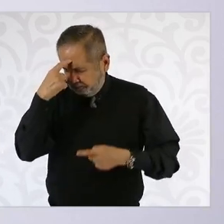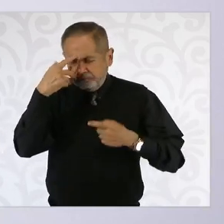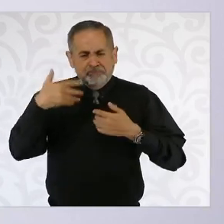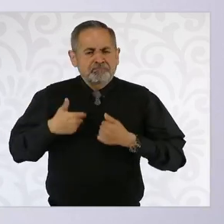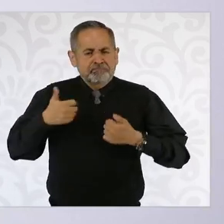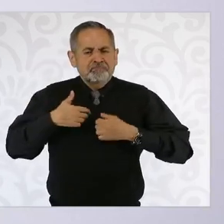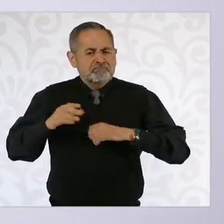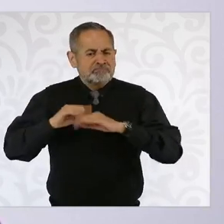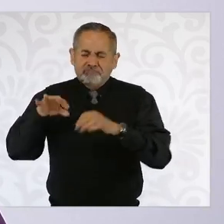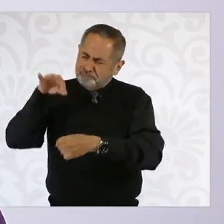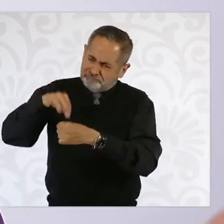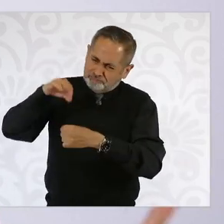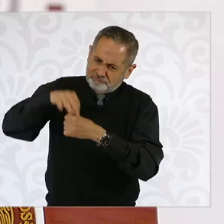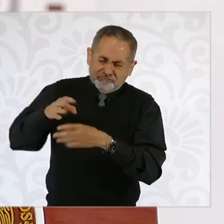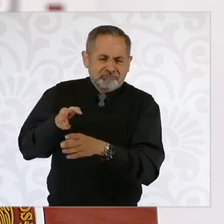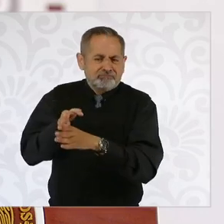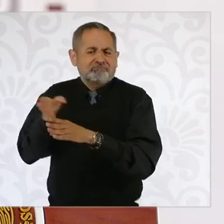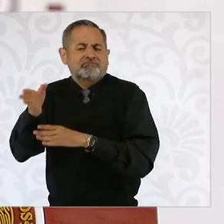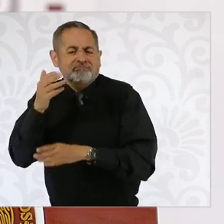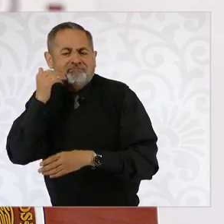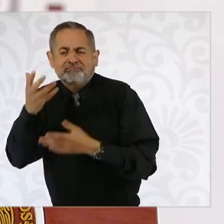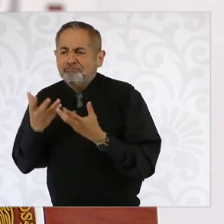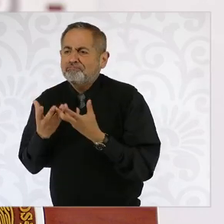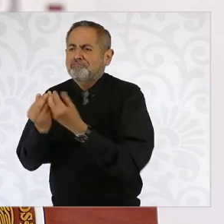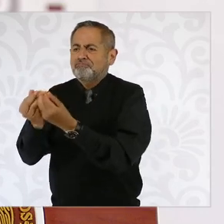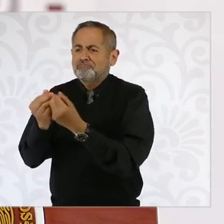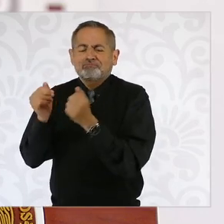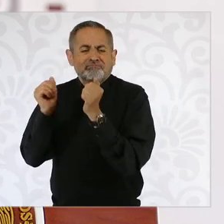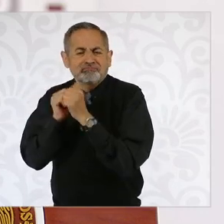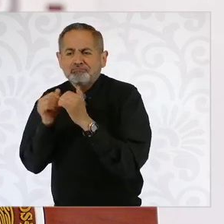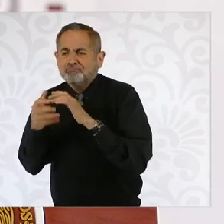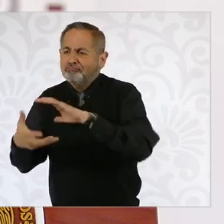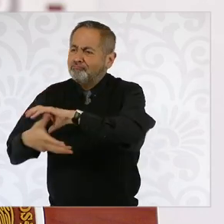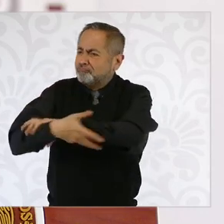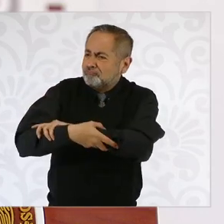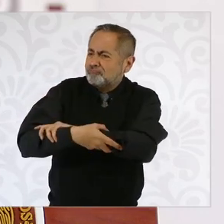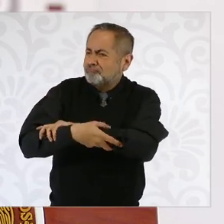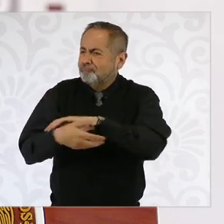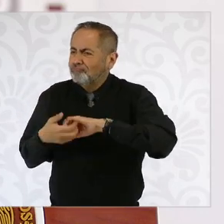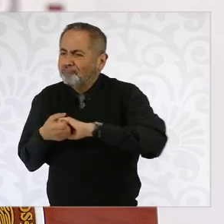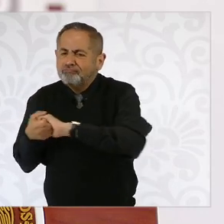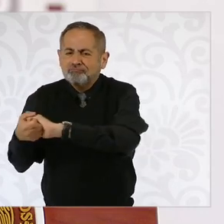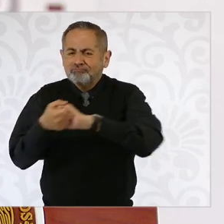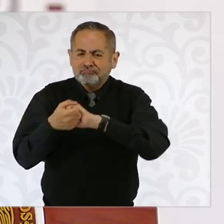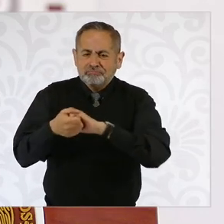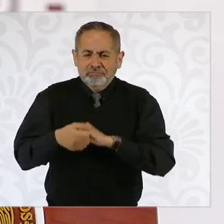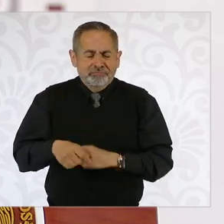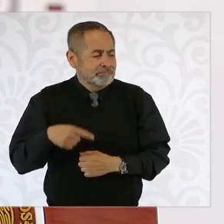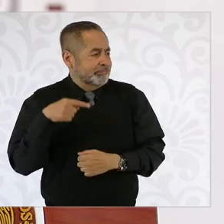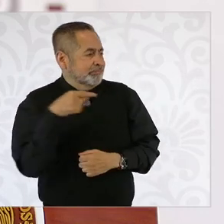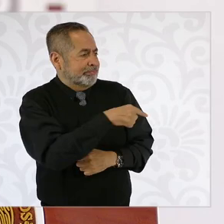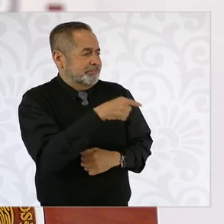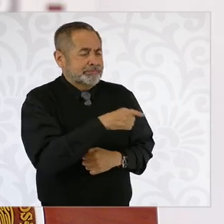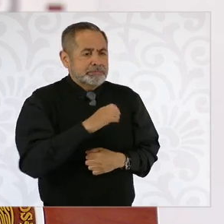y lo que quiere, pues, es seguir construyendo sobre la base de la fraternidad y no del odio.